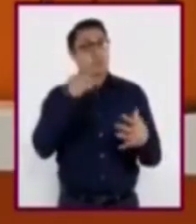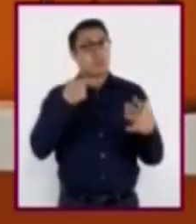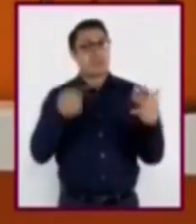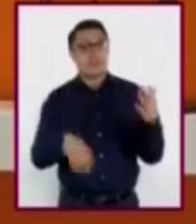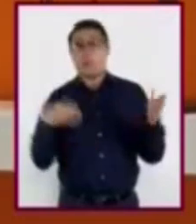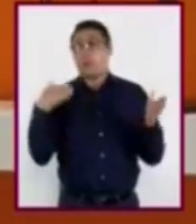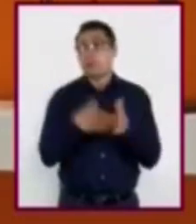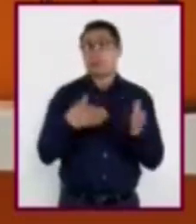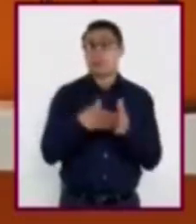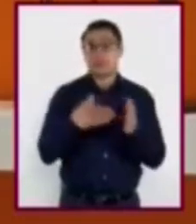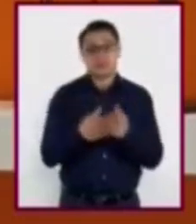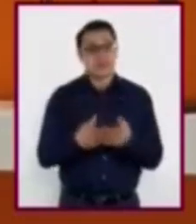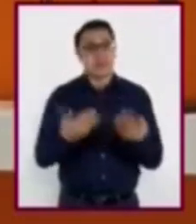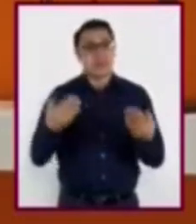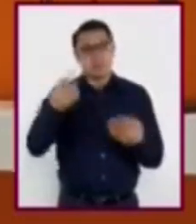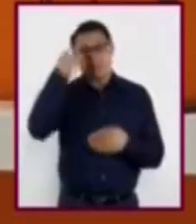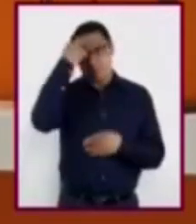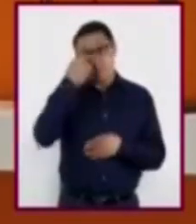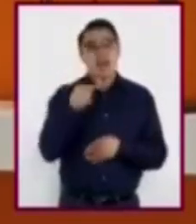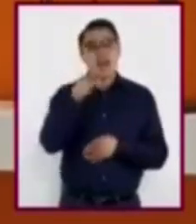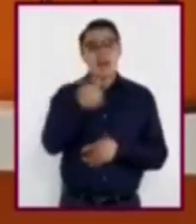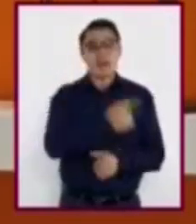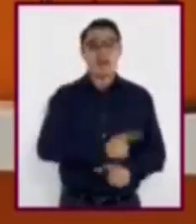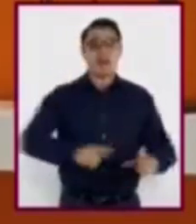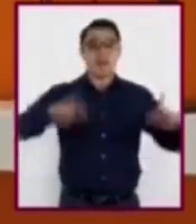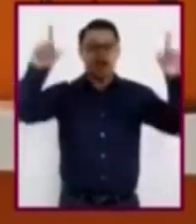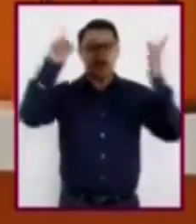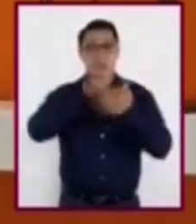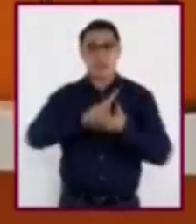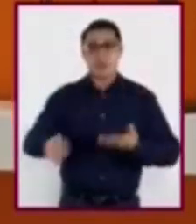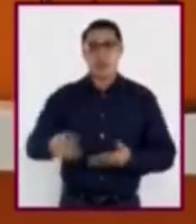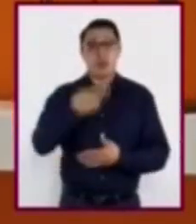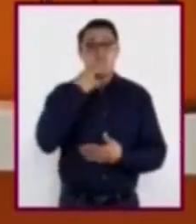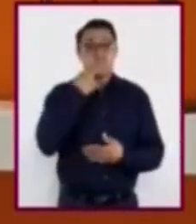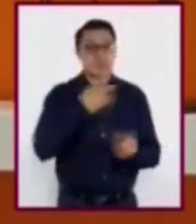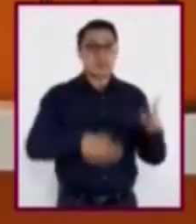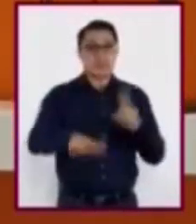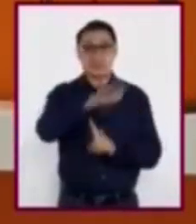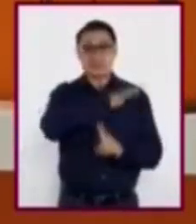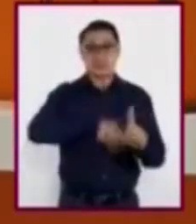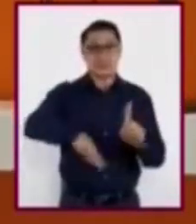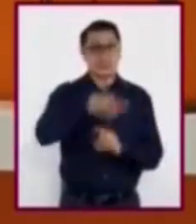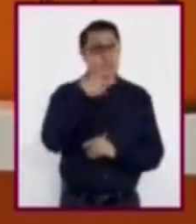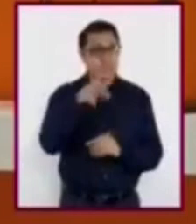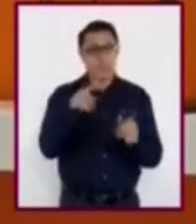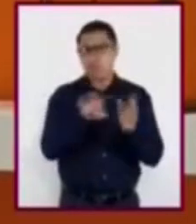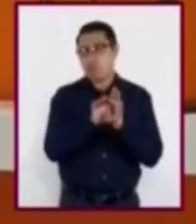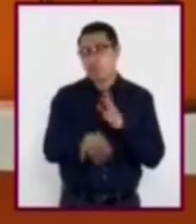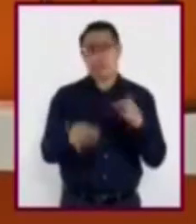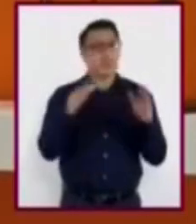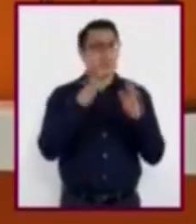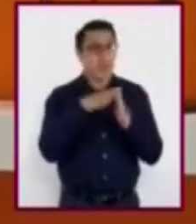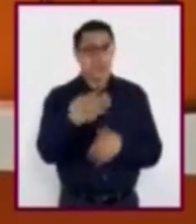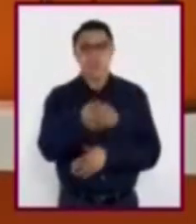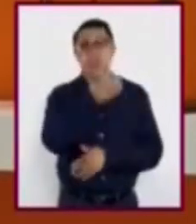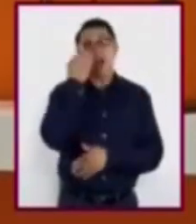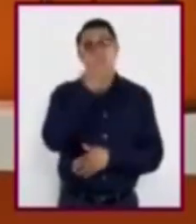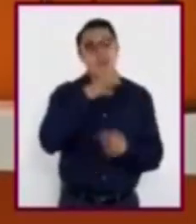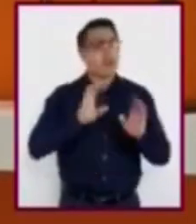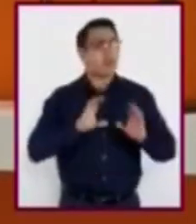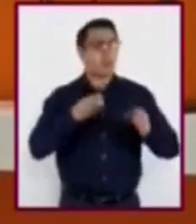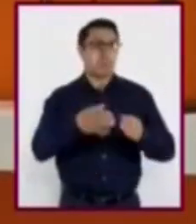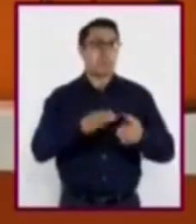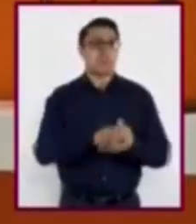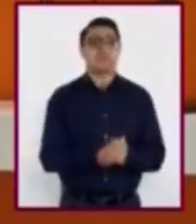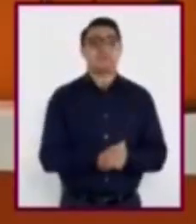supone ejercer su derecho a la libertad en los escenarios donde se desenvuelven. Su casa, su escuela y su comunidad.